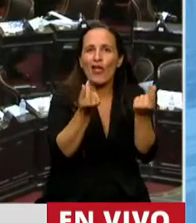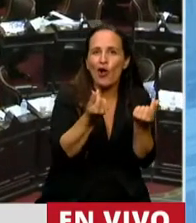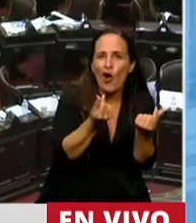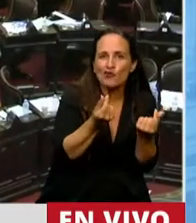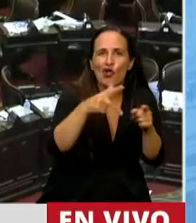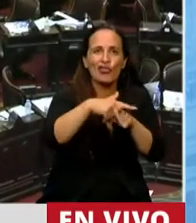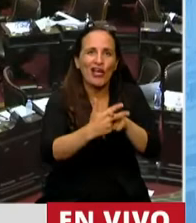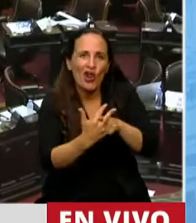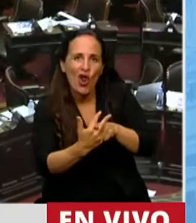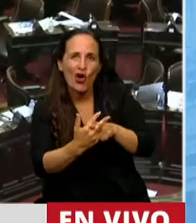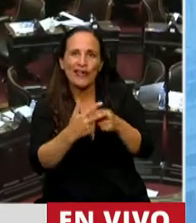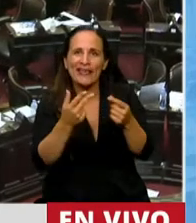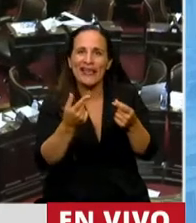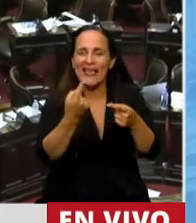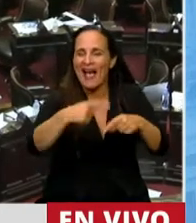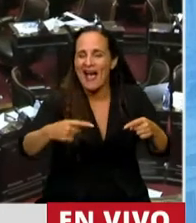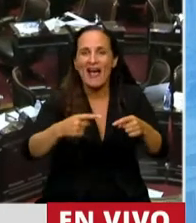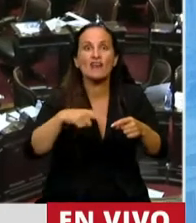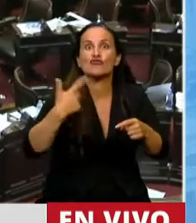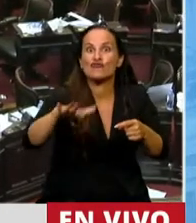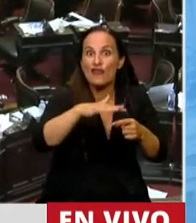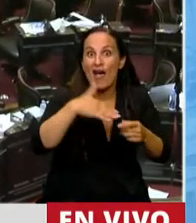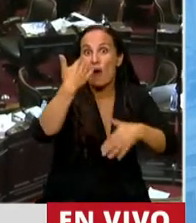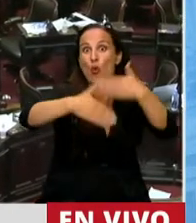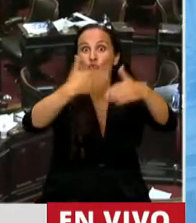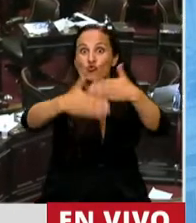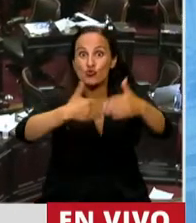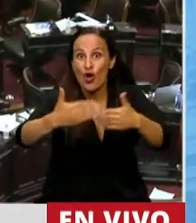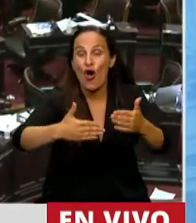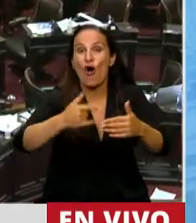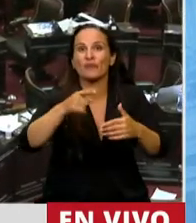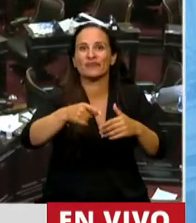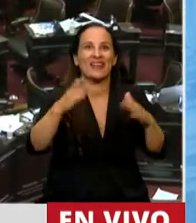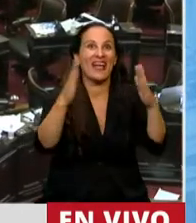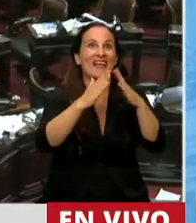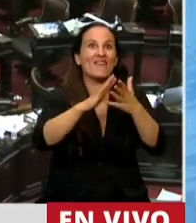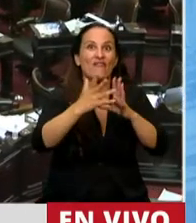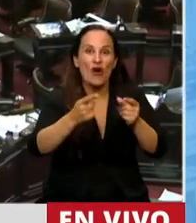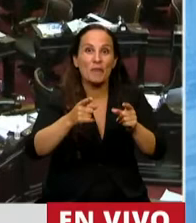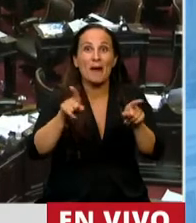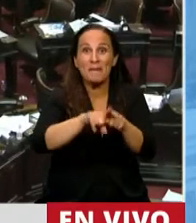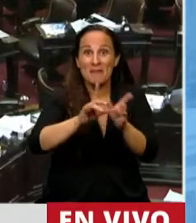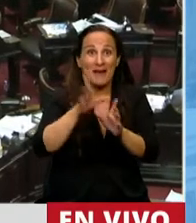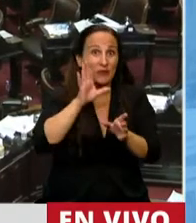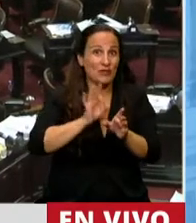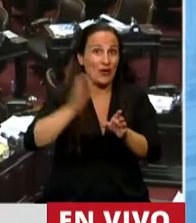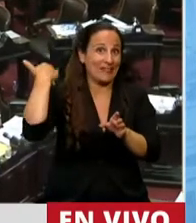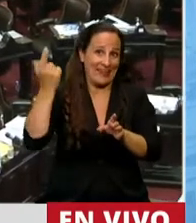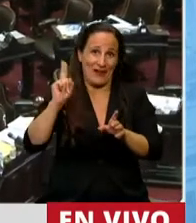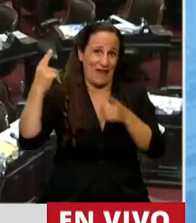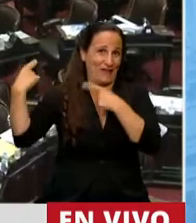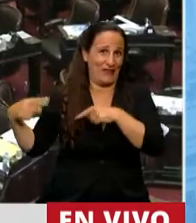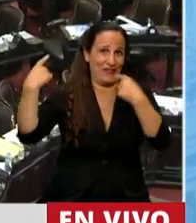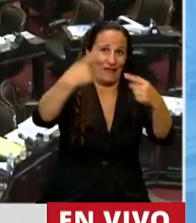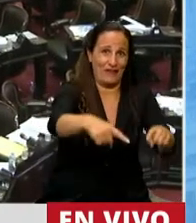los nuevos materiales, la evolución sociológica, las necesidades de una vivienda no son hoy idénticas a la que eran hace 50 años, y sobre todo